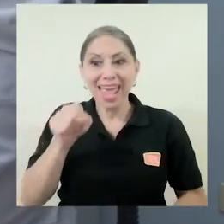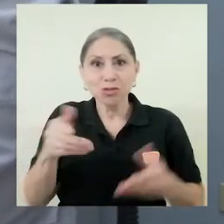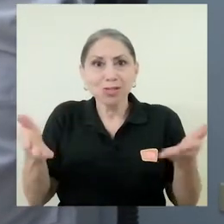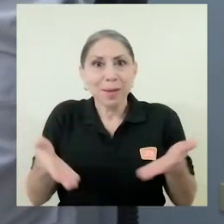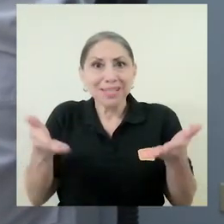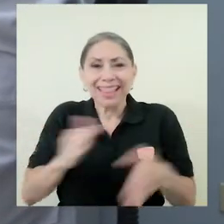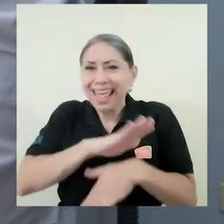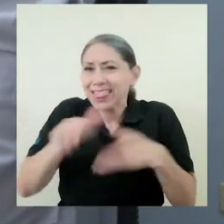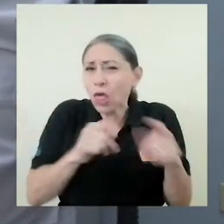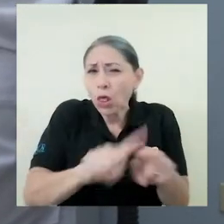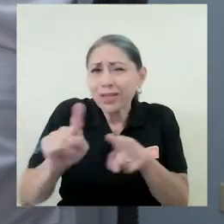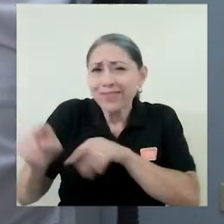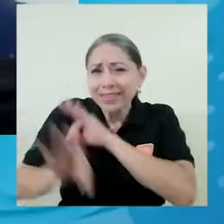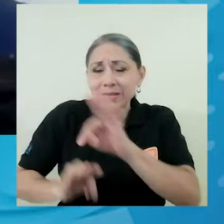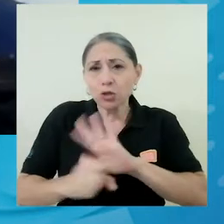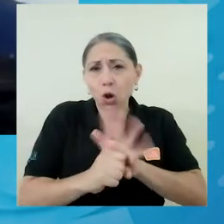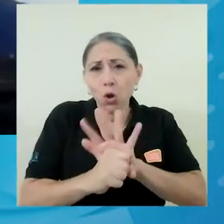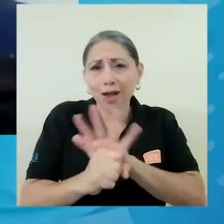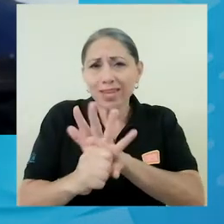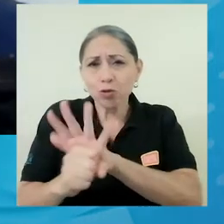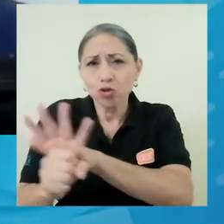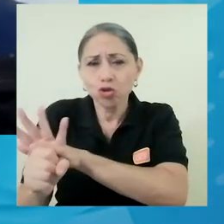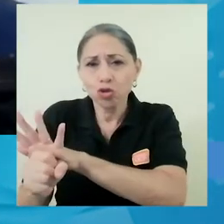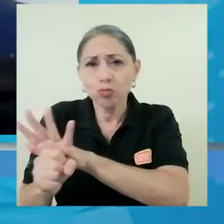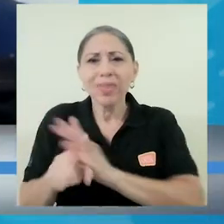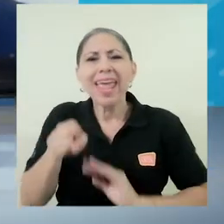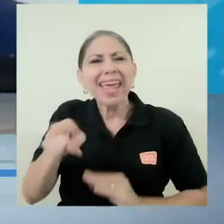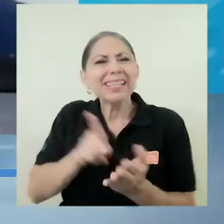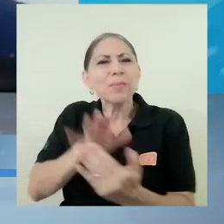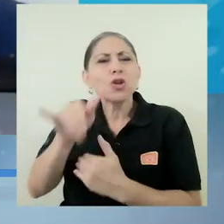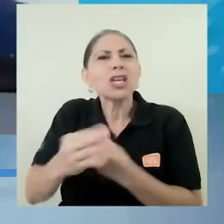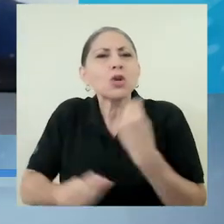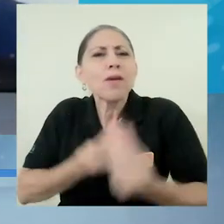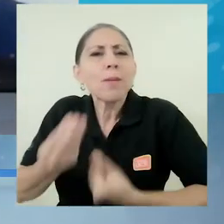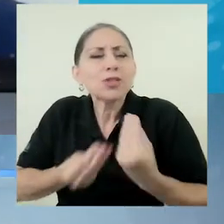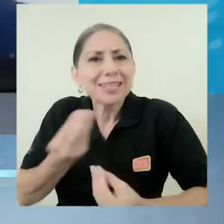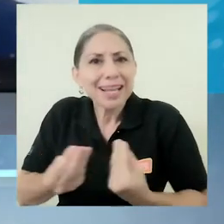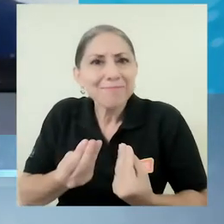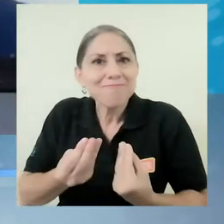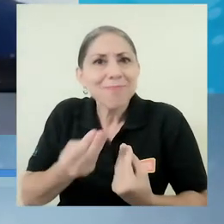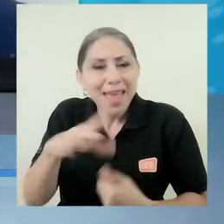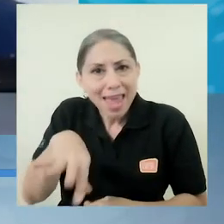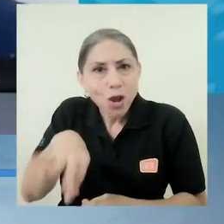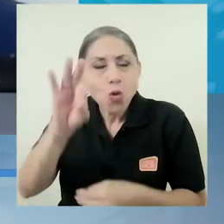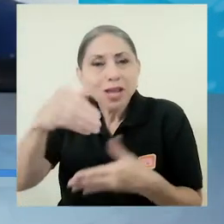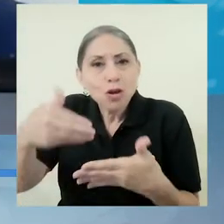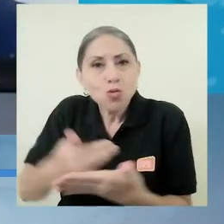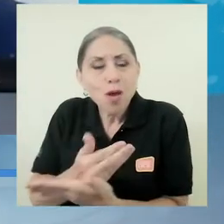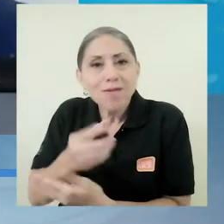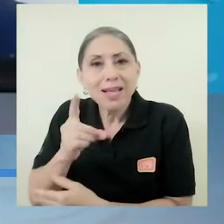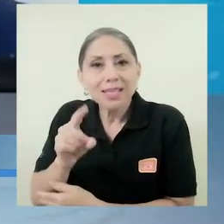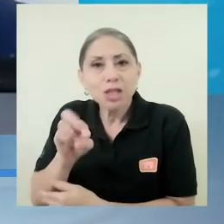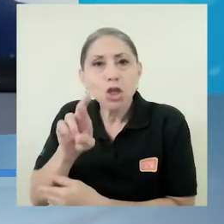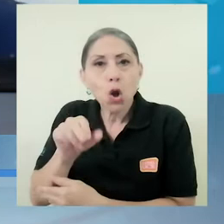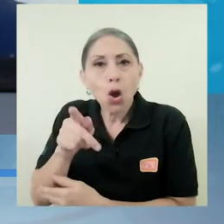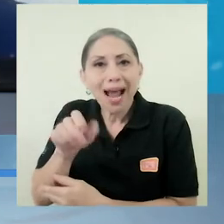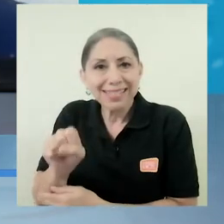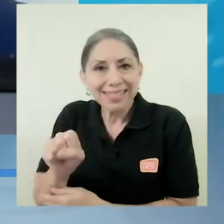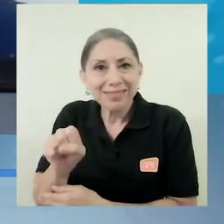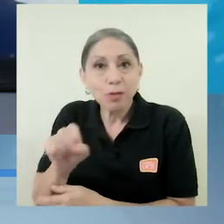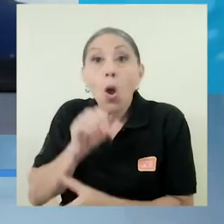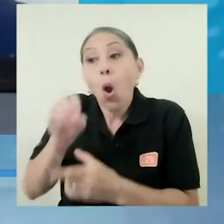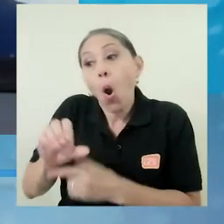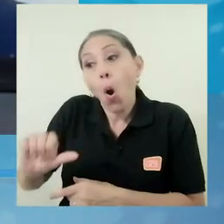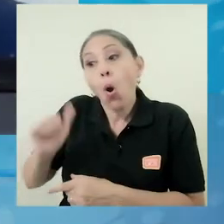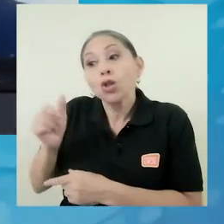¿Qué es lo que vamos a hacer en este proyecto? Vamos a tratar de encontrar nuevas drogas o utilizar